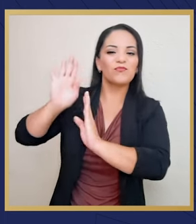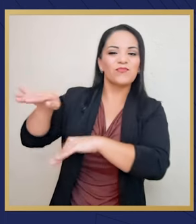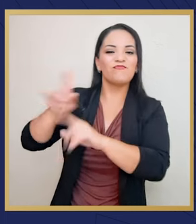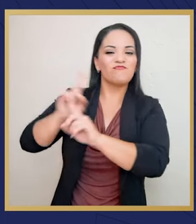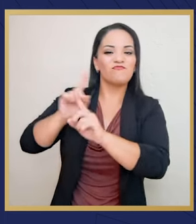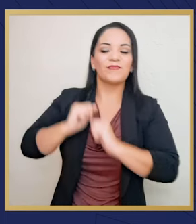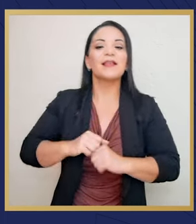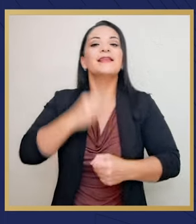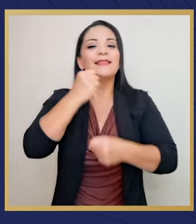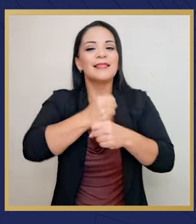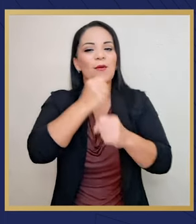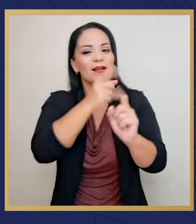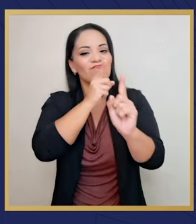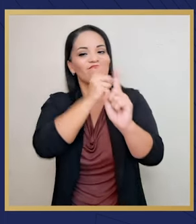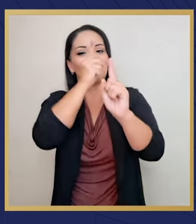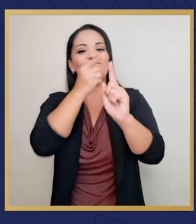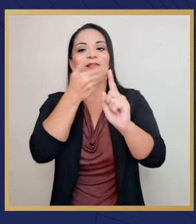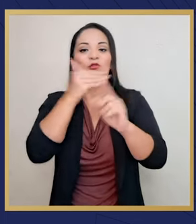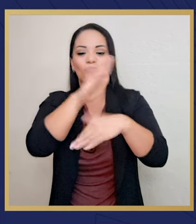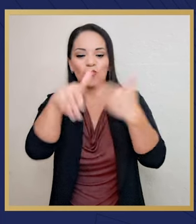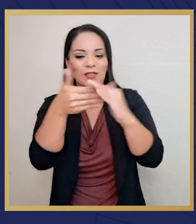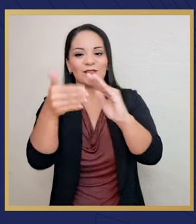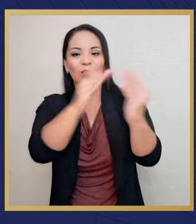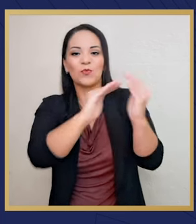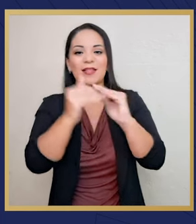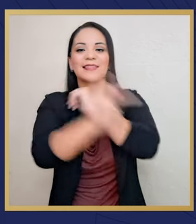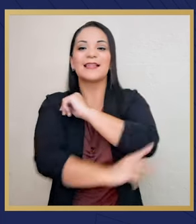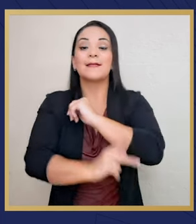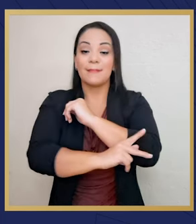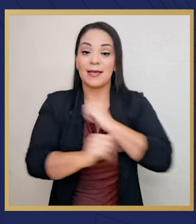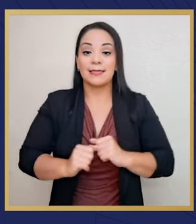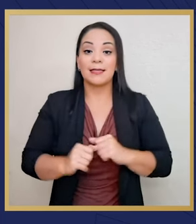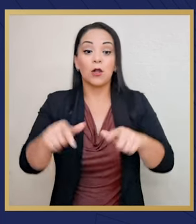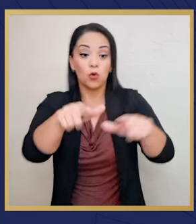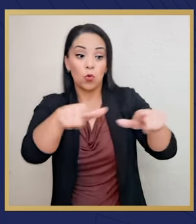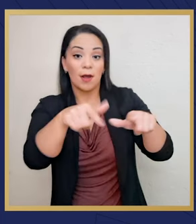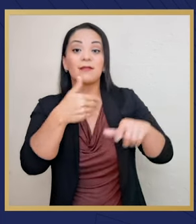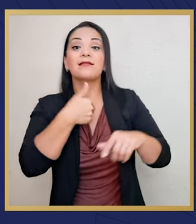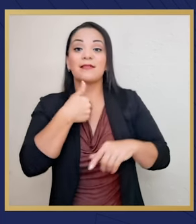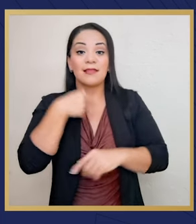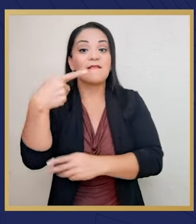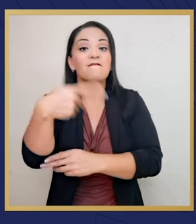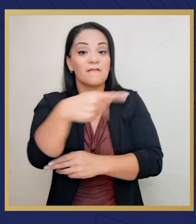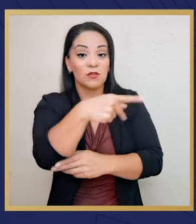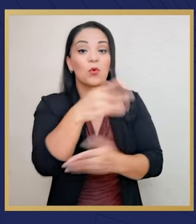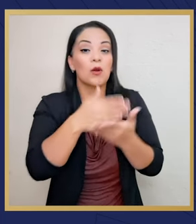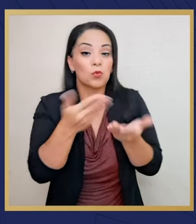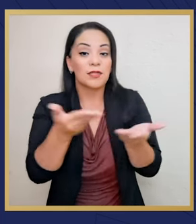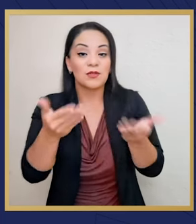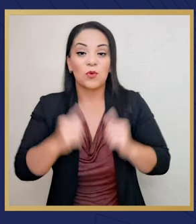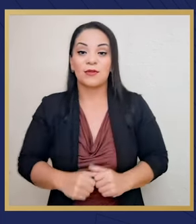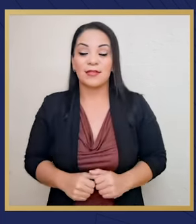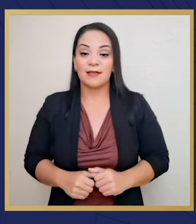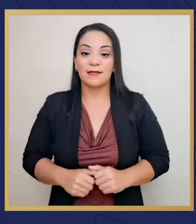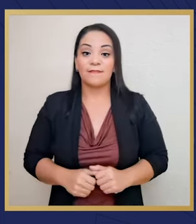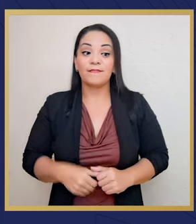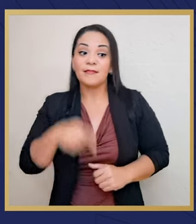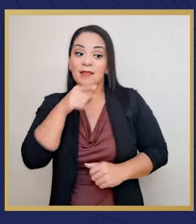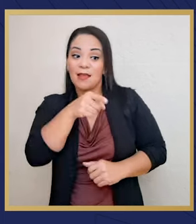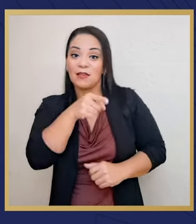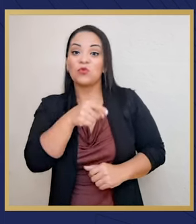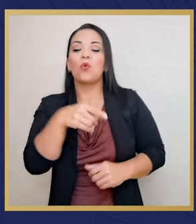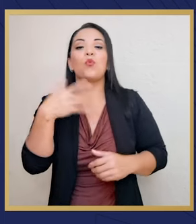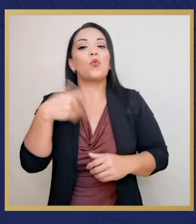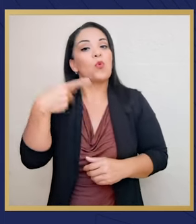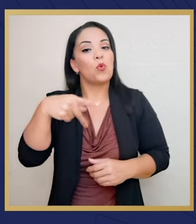para trabajar por todas las comunidades en el país que tienen infraestructura en riesgo, infraestructura que